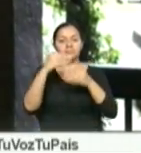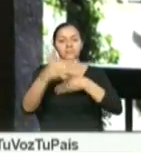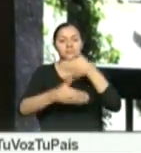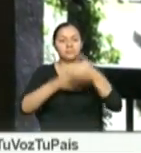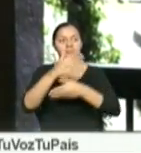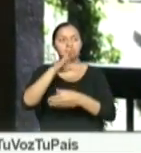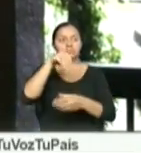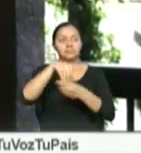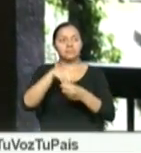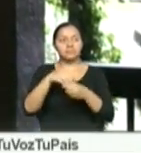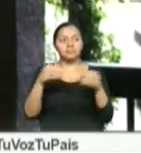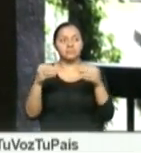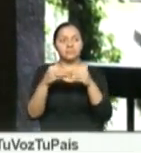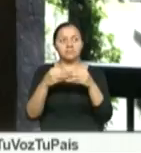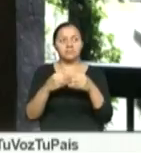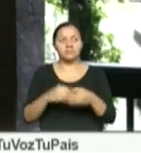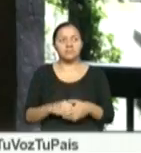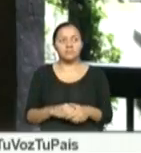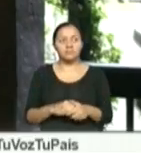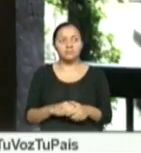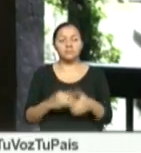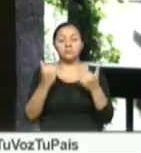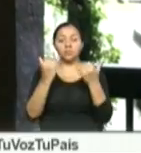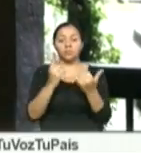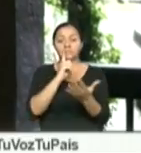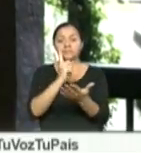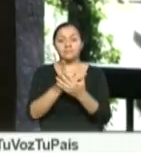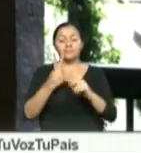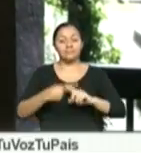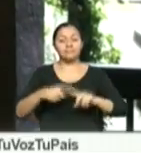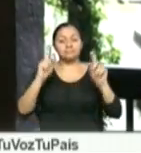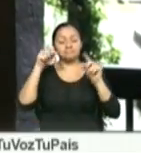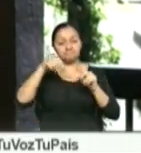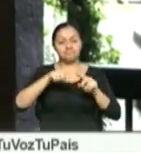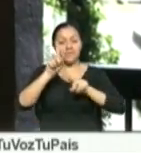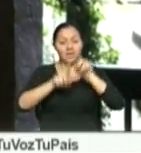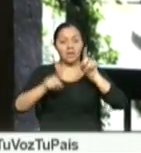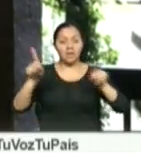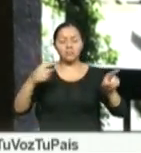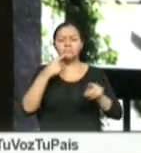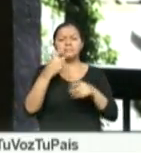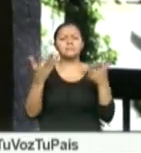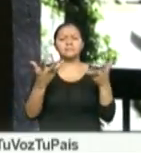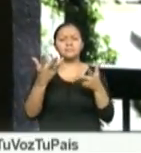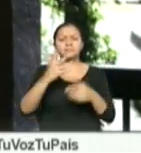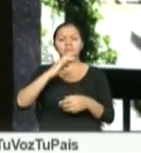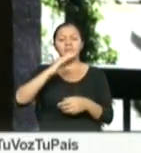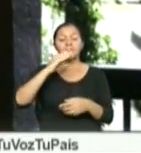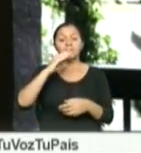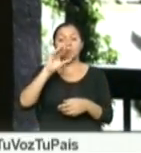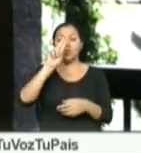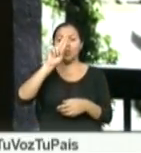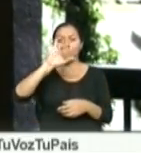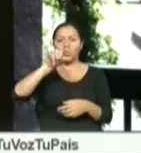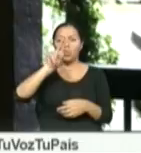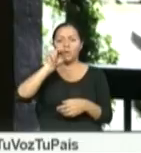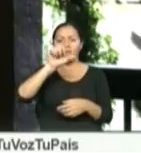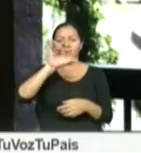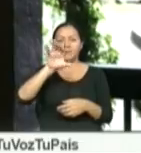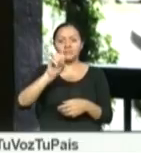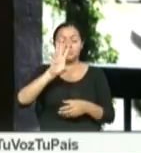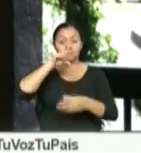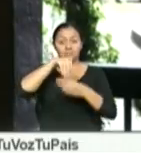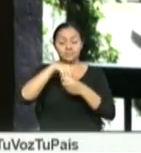para la cuaresma. Pero en realidad, algunos dicen que Juanesca se debe a que la